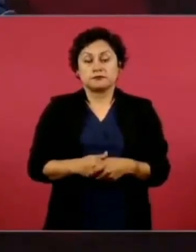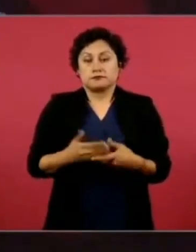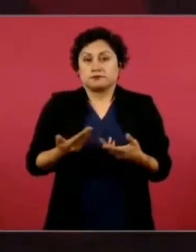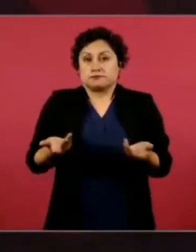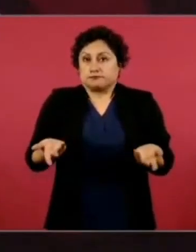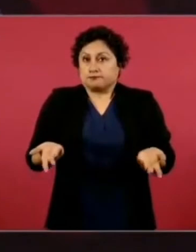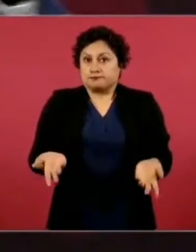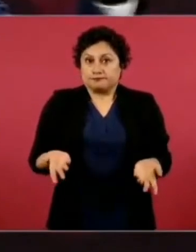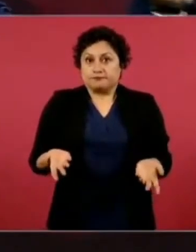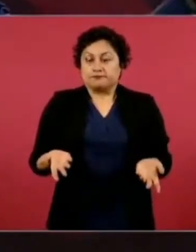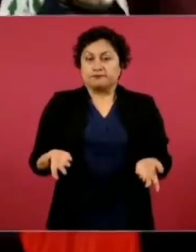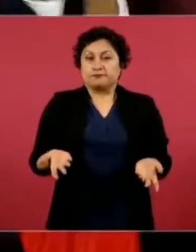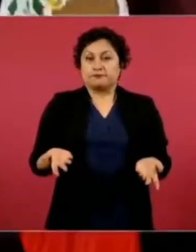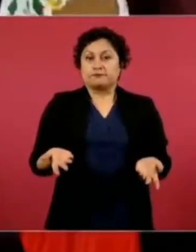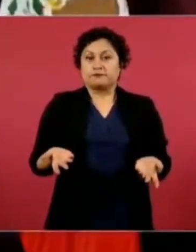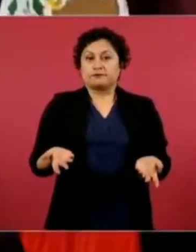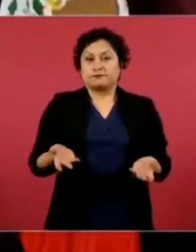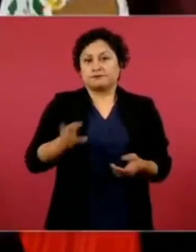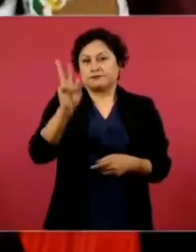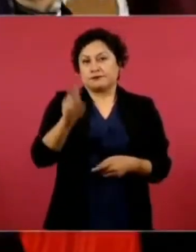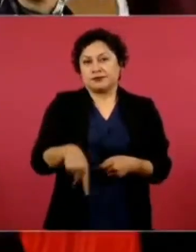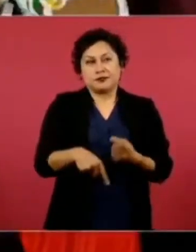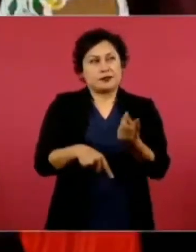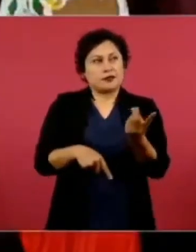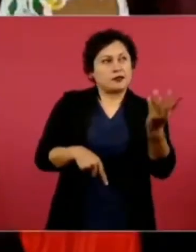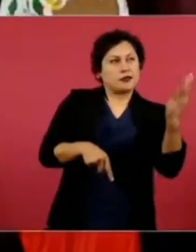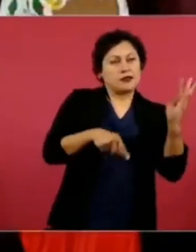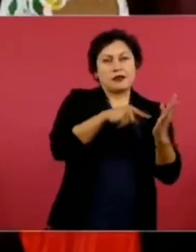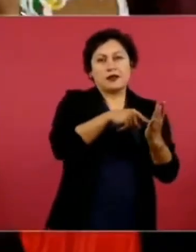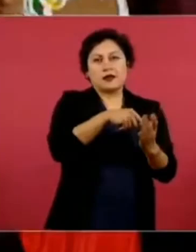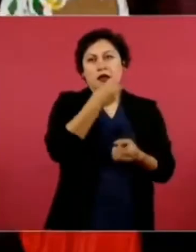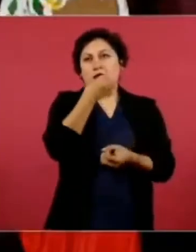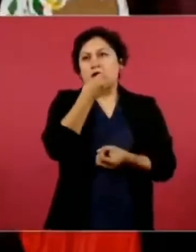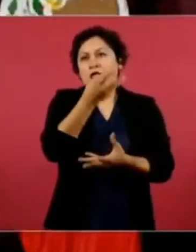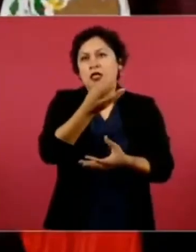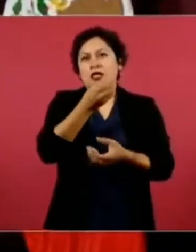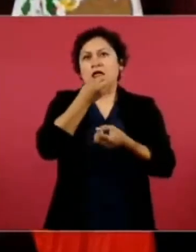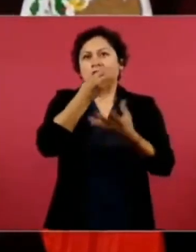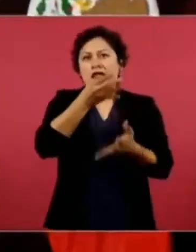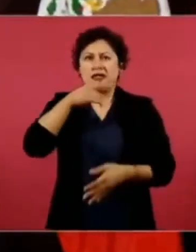con un descaro y un cinismo